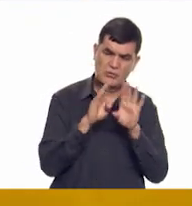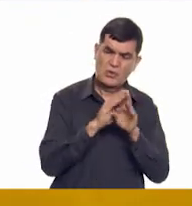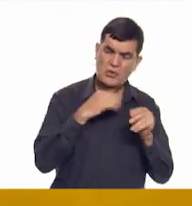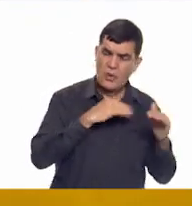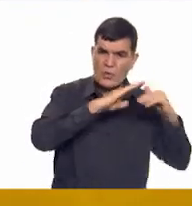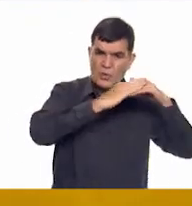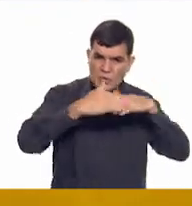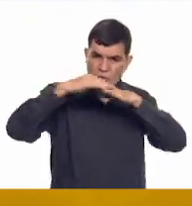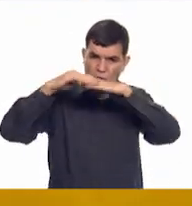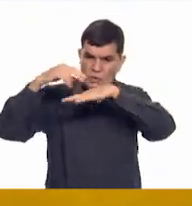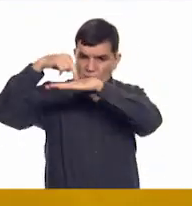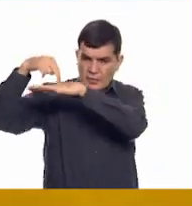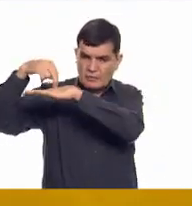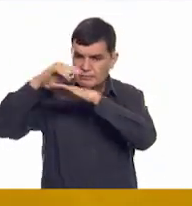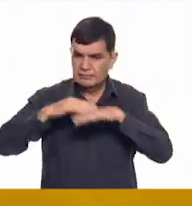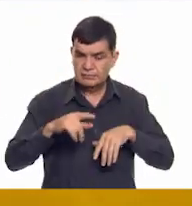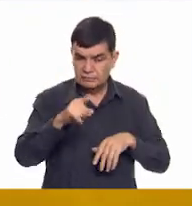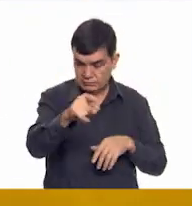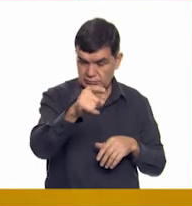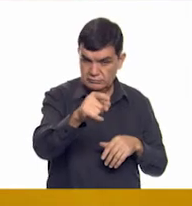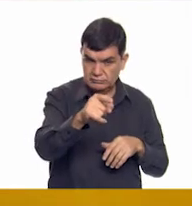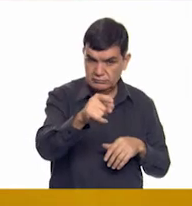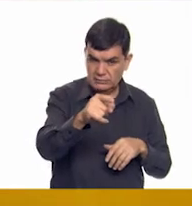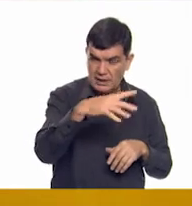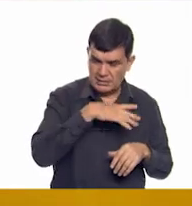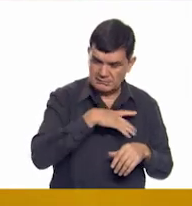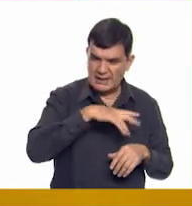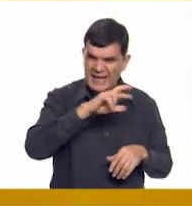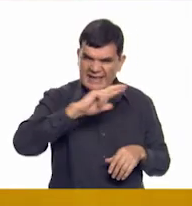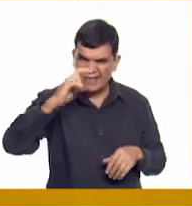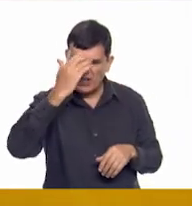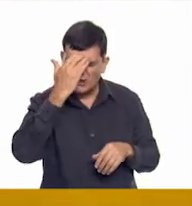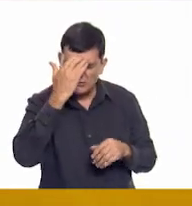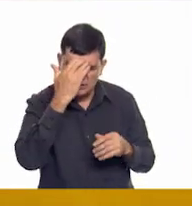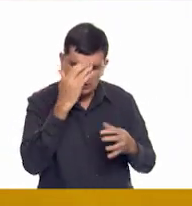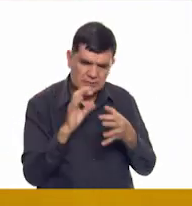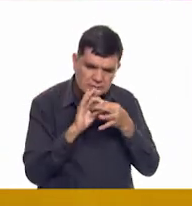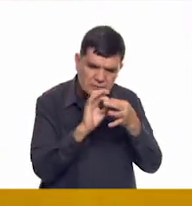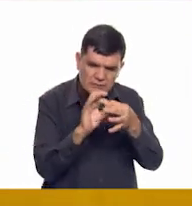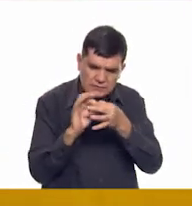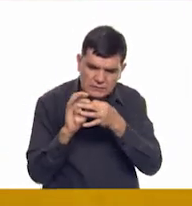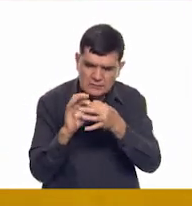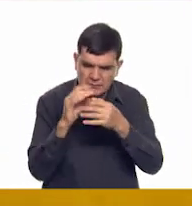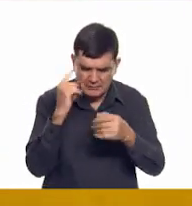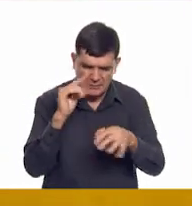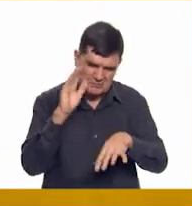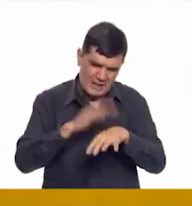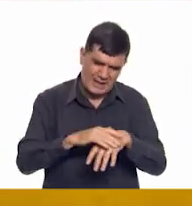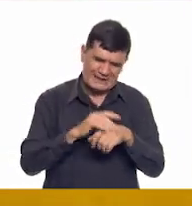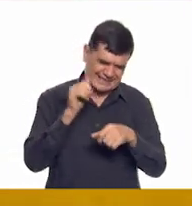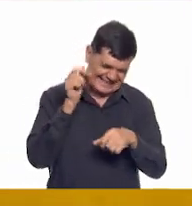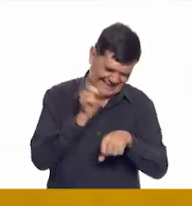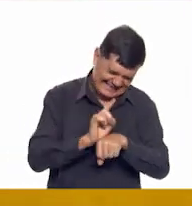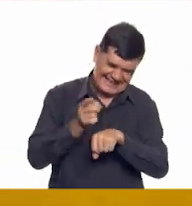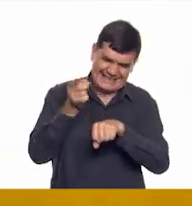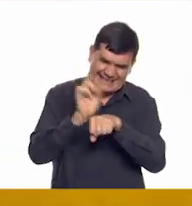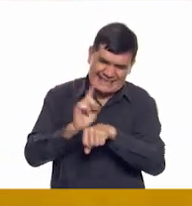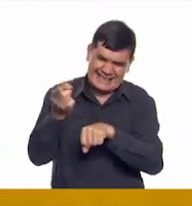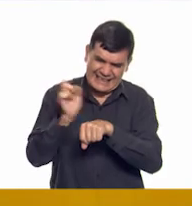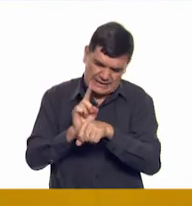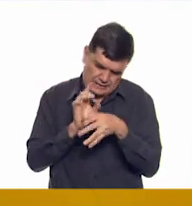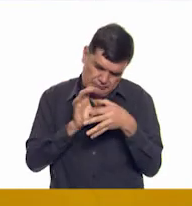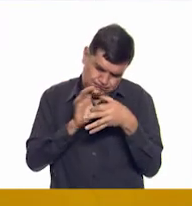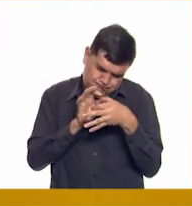volar. Entonces, ustedes tienen que reconocerlos para que los estrechen cada día más.